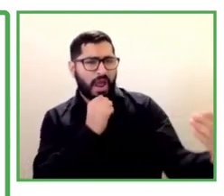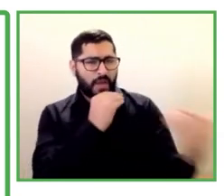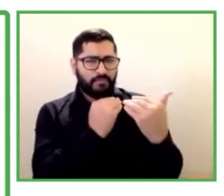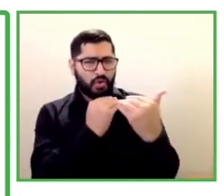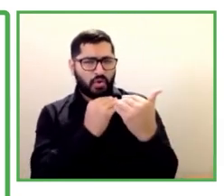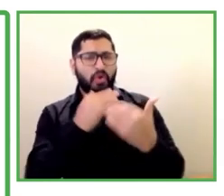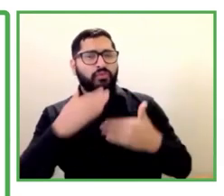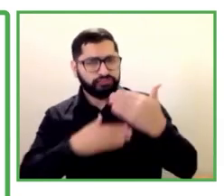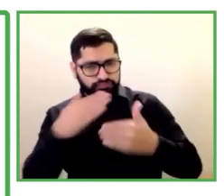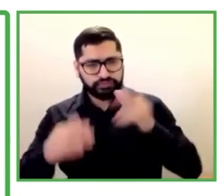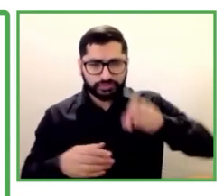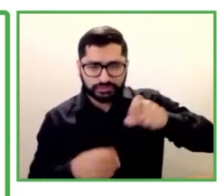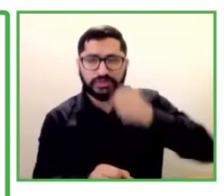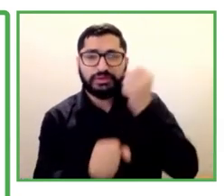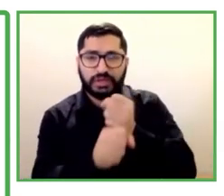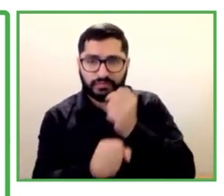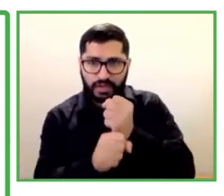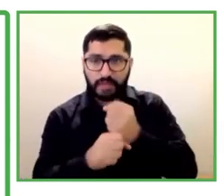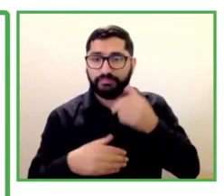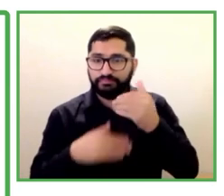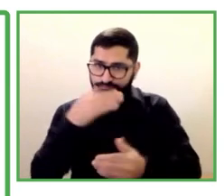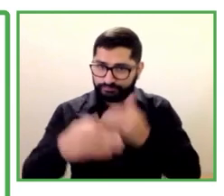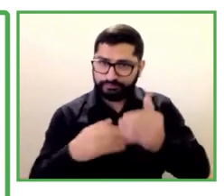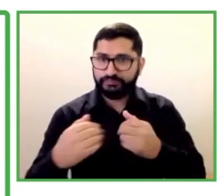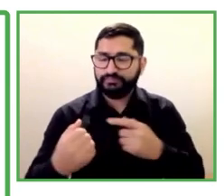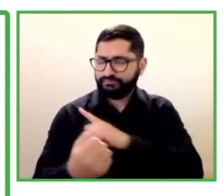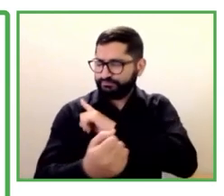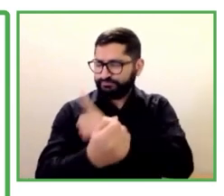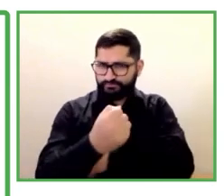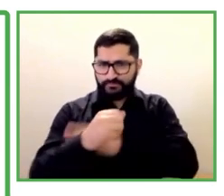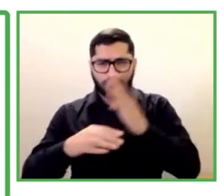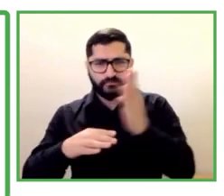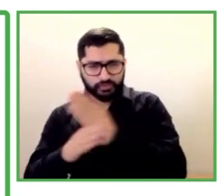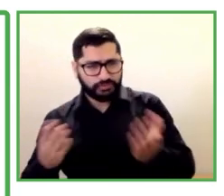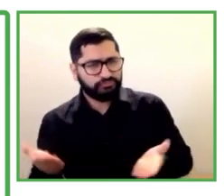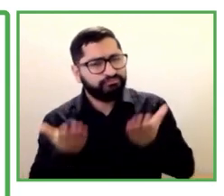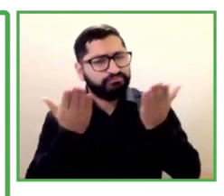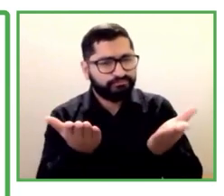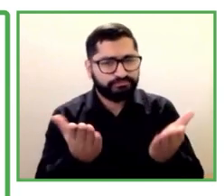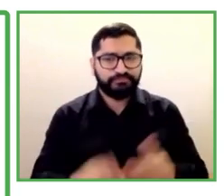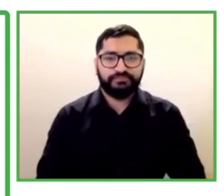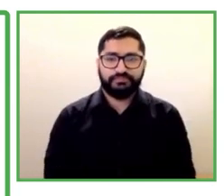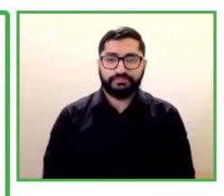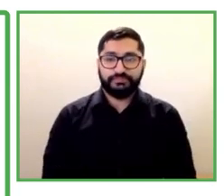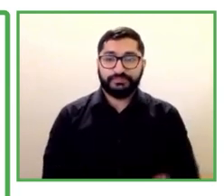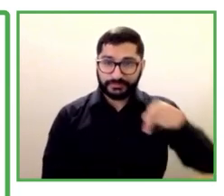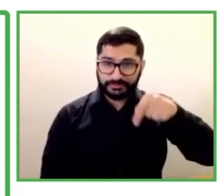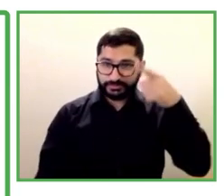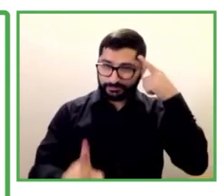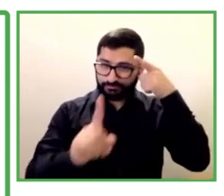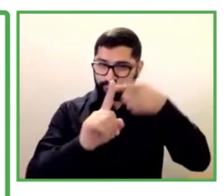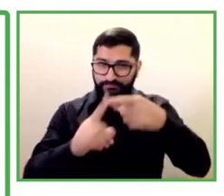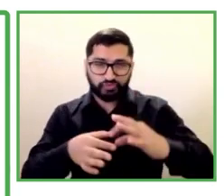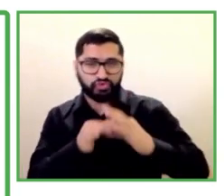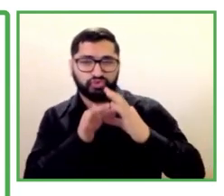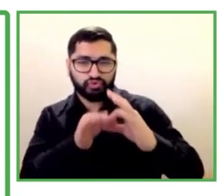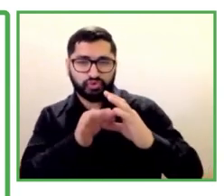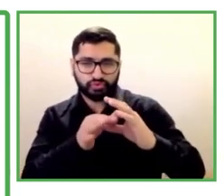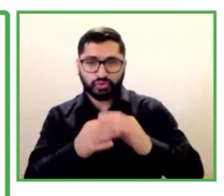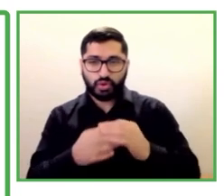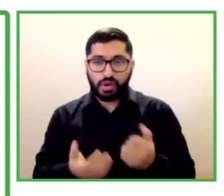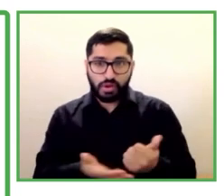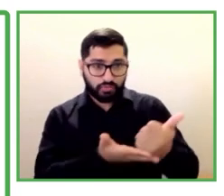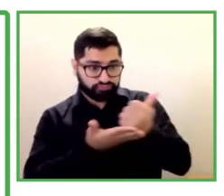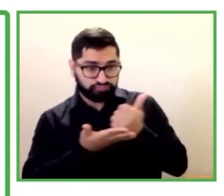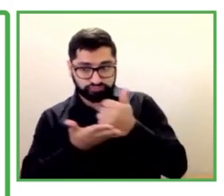De esta manera, estos socios nos ayudarán a escalar su impacto y